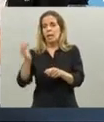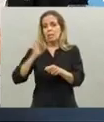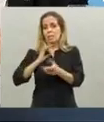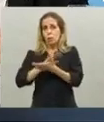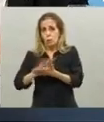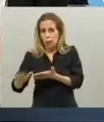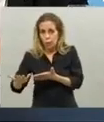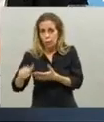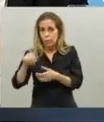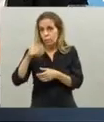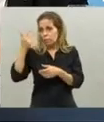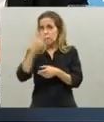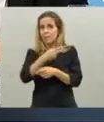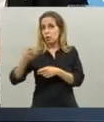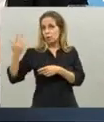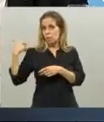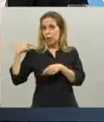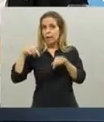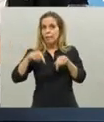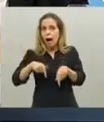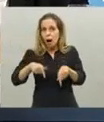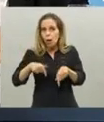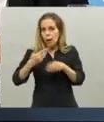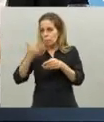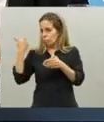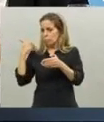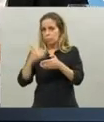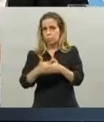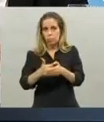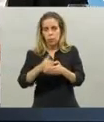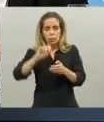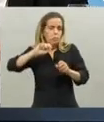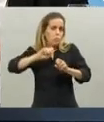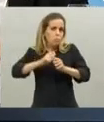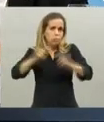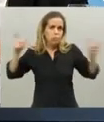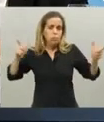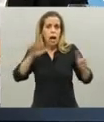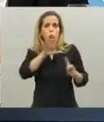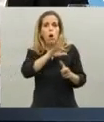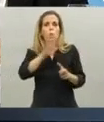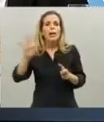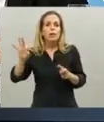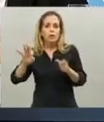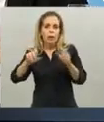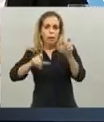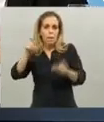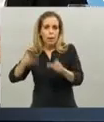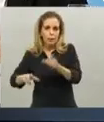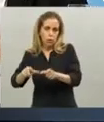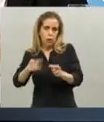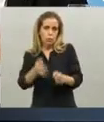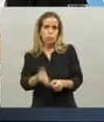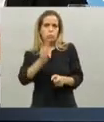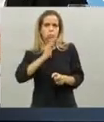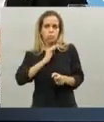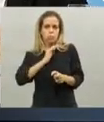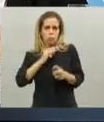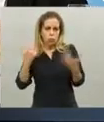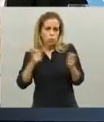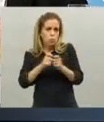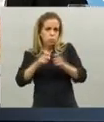con los datos que salieron hace unos minutos, fueron 400. O sea, cinco veces más. Y como dijo el Presidente, no solo